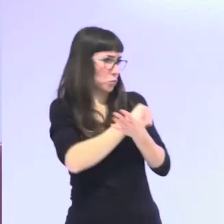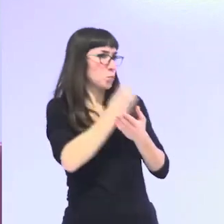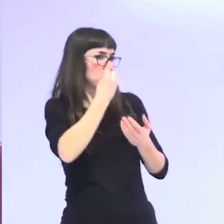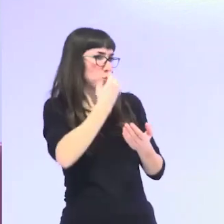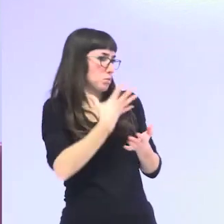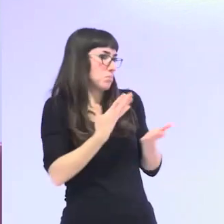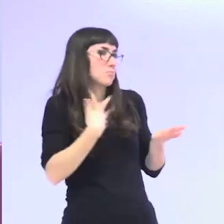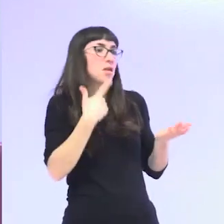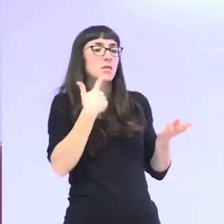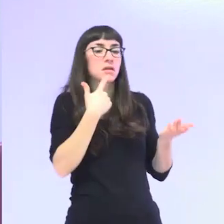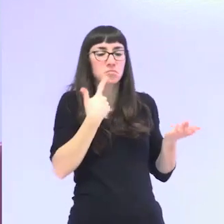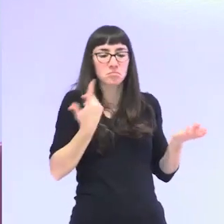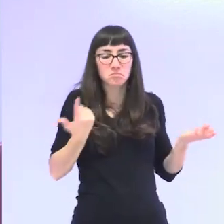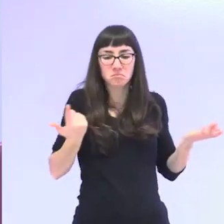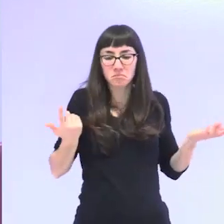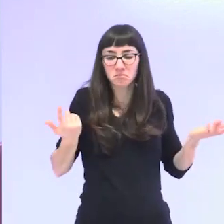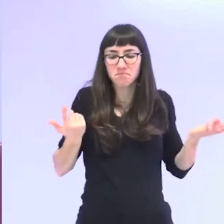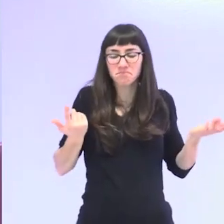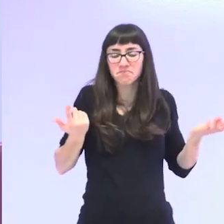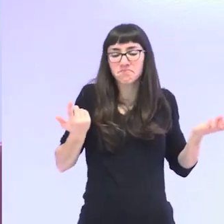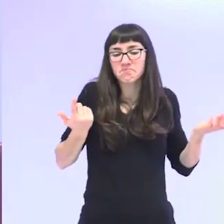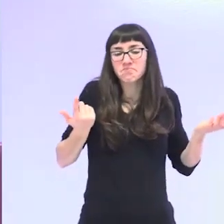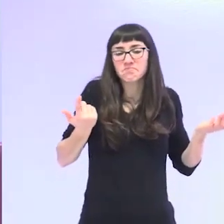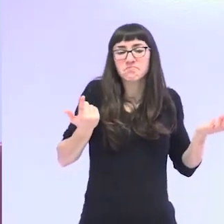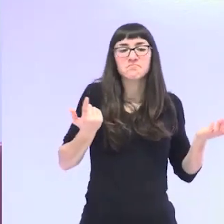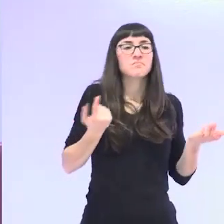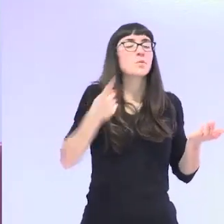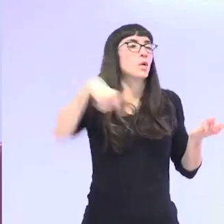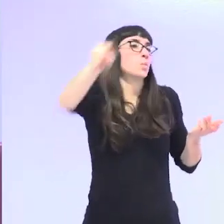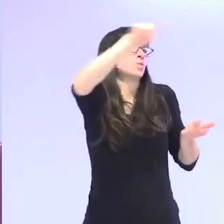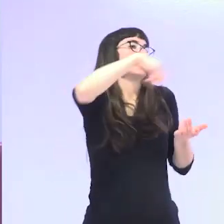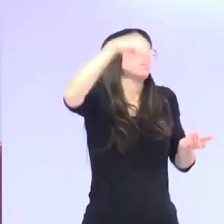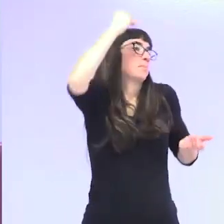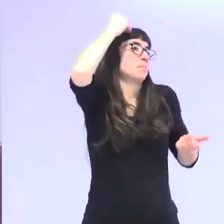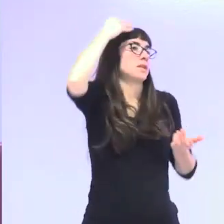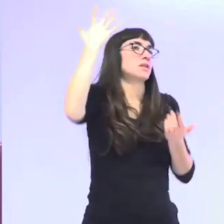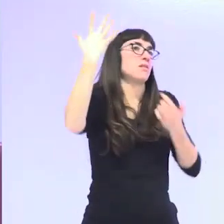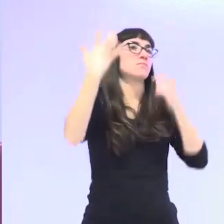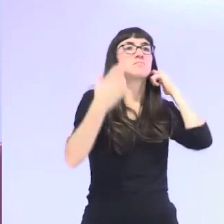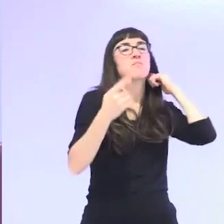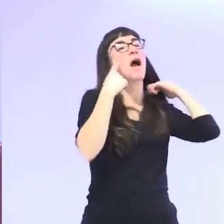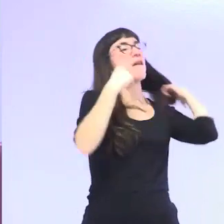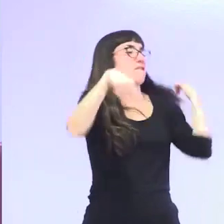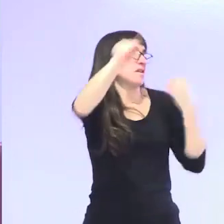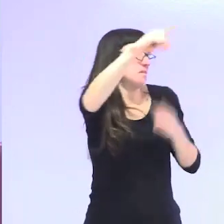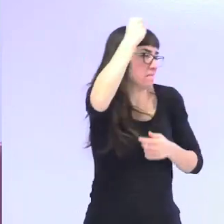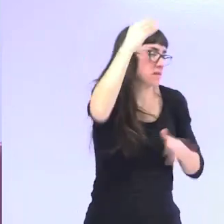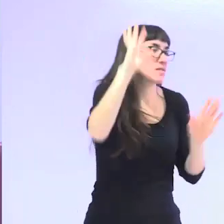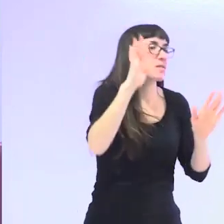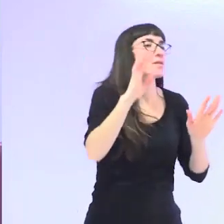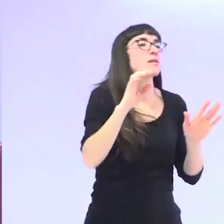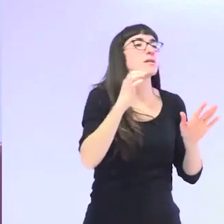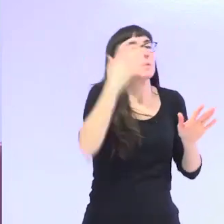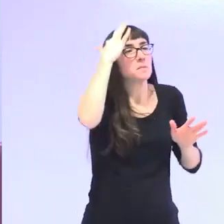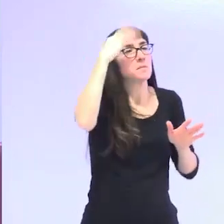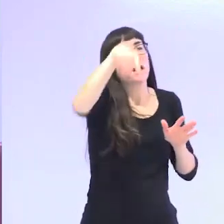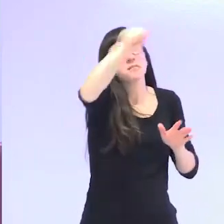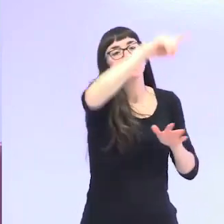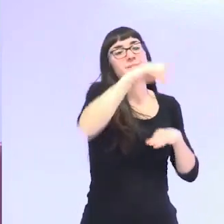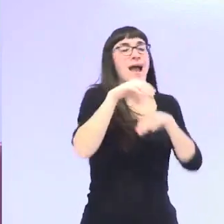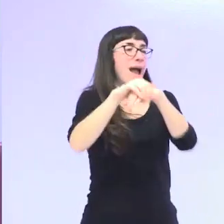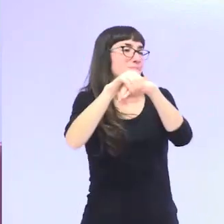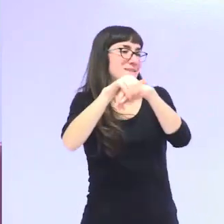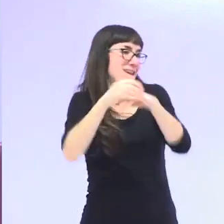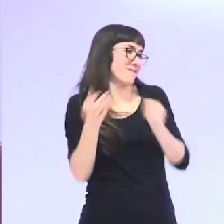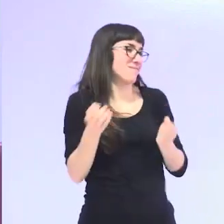nunca se supone es decir vosotras pensar solamente os traslado esta idea vosotras pensar en amigas en